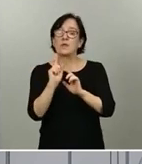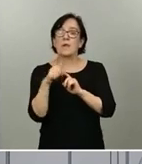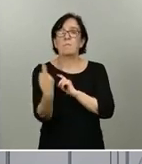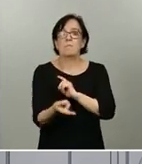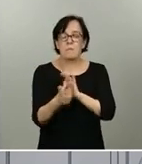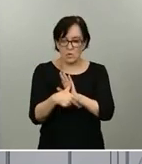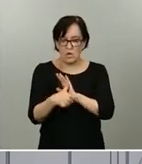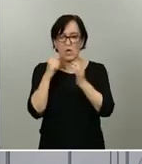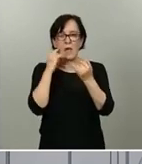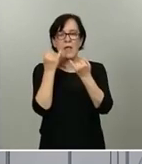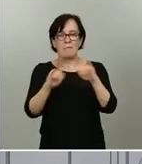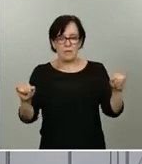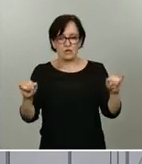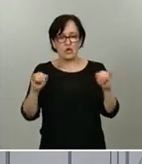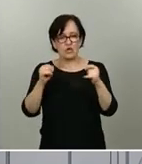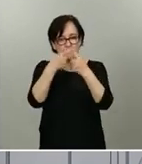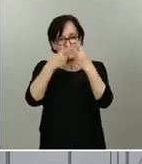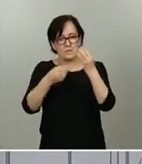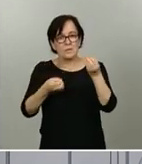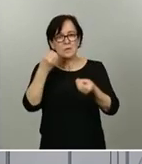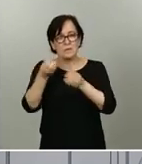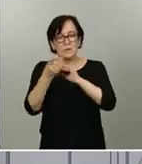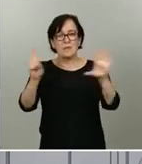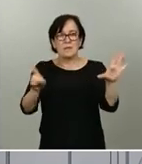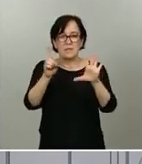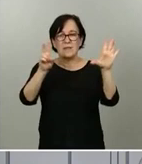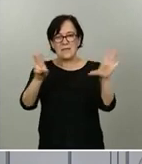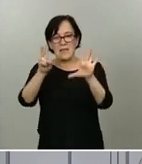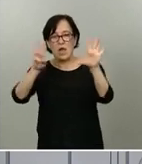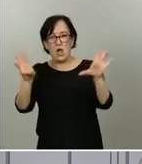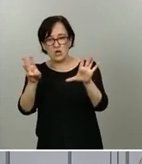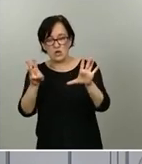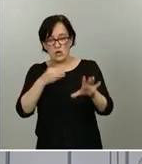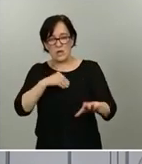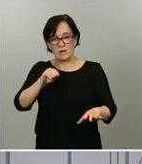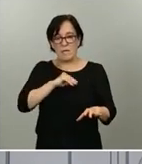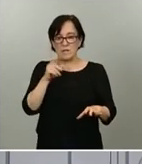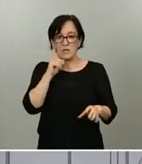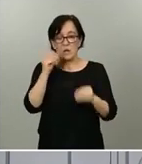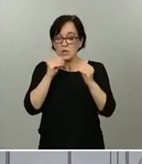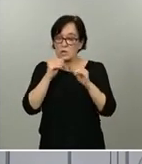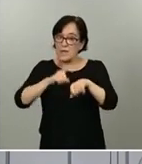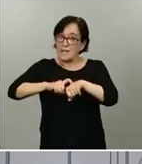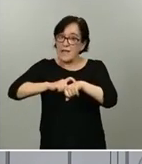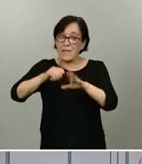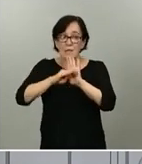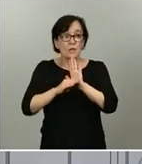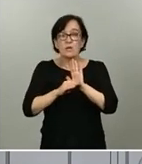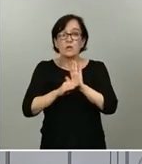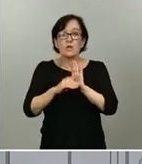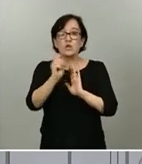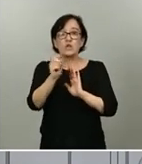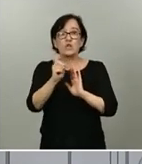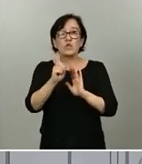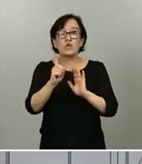evento o los eventos que se produjeron entre el 6, 7 y 8 en España que no reunieran esas características no entraban en este